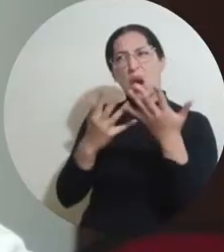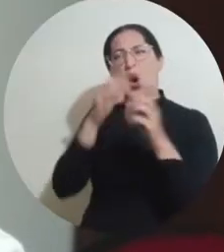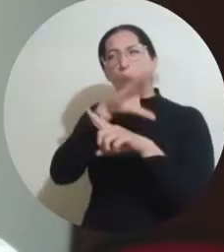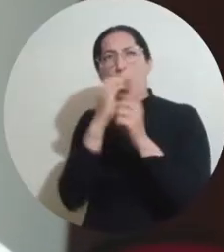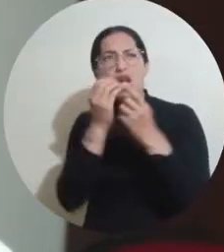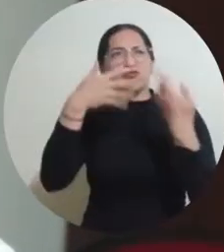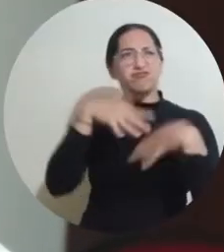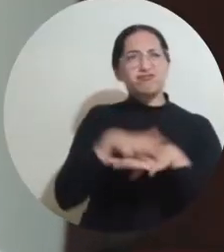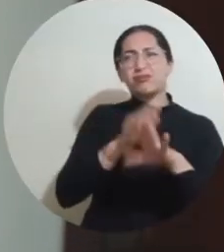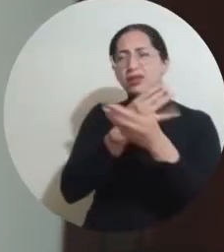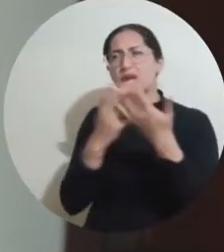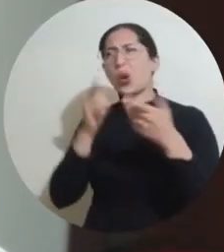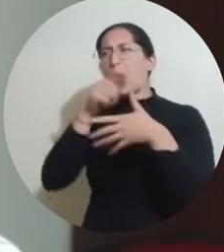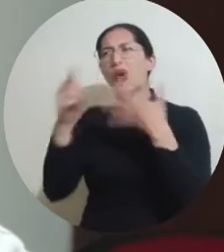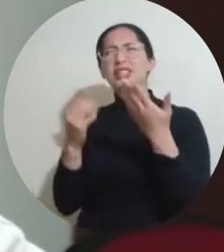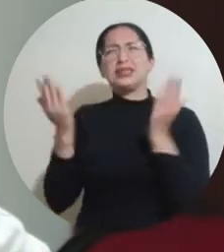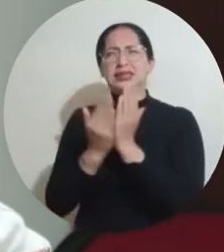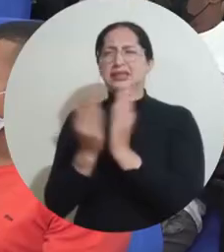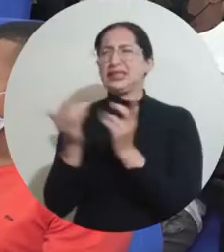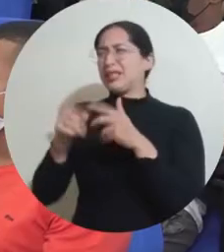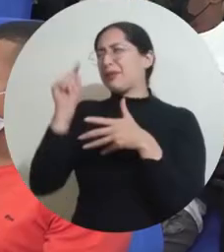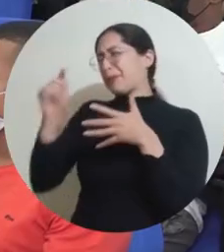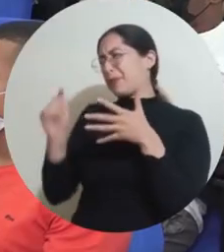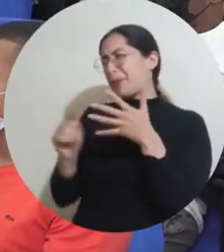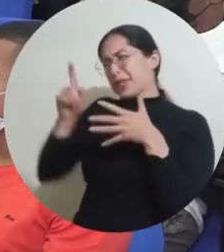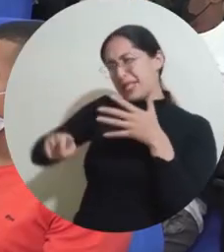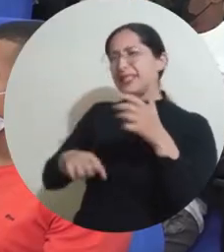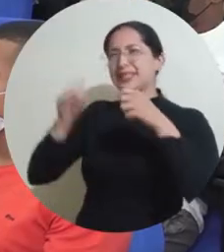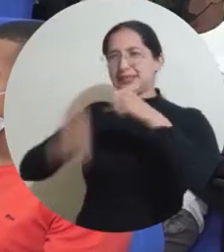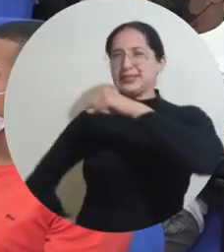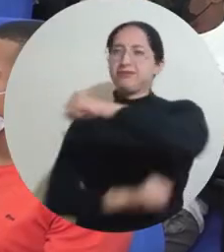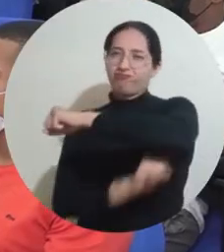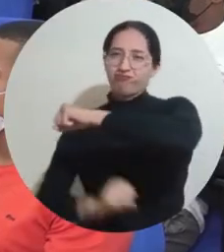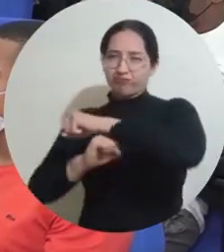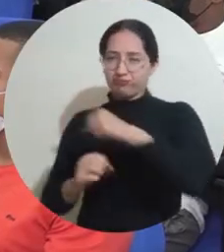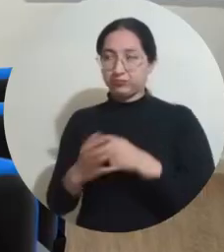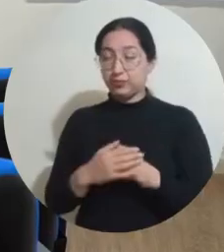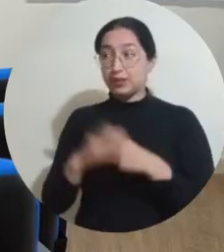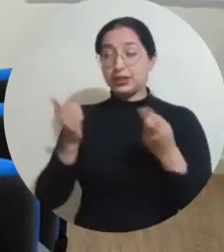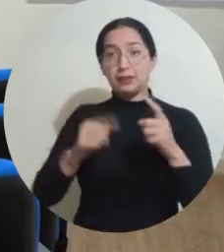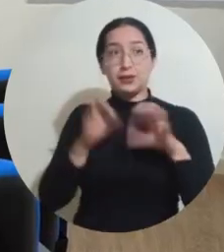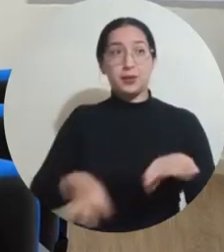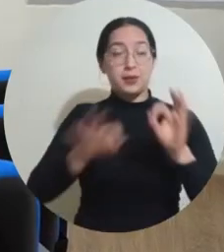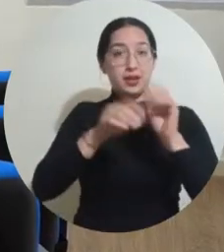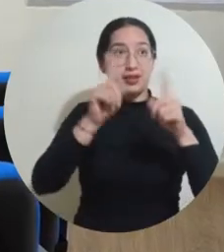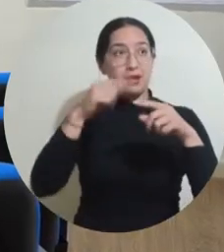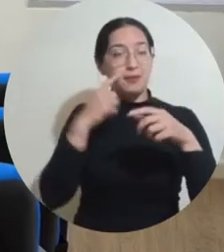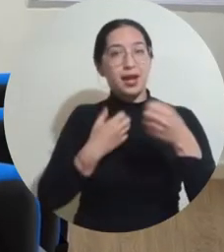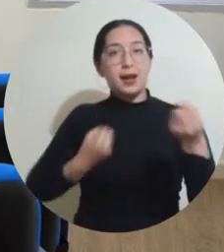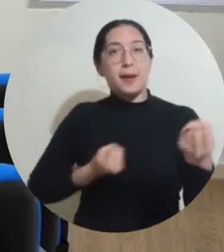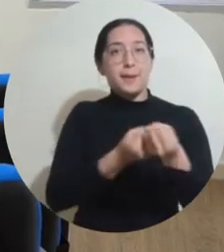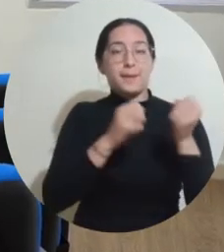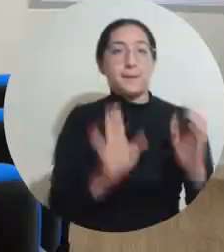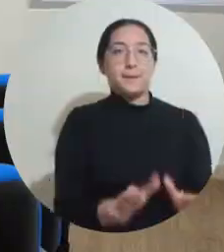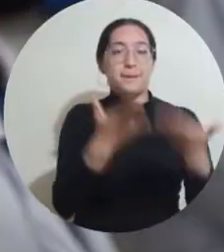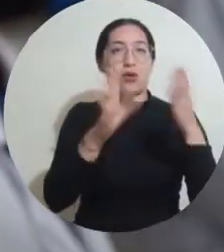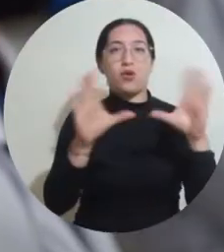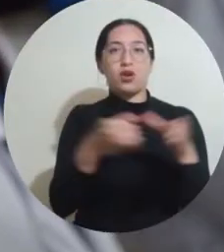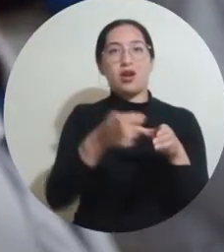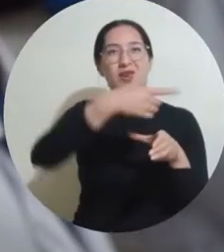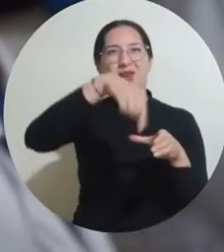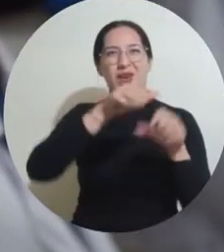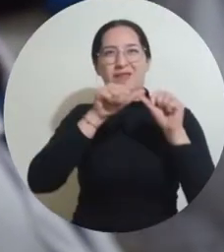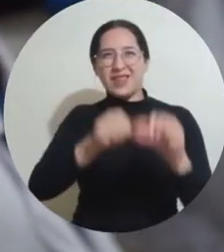Esta convocatoria le brinda la oportunidad a la universidad de seguir fortaleciendo su planta docente y sobre todo ir